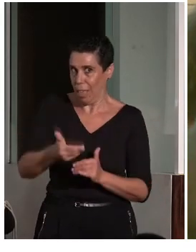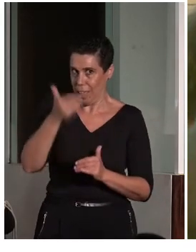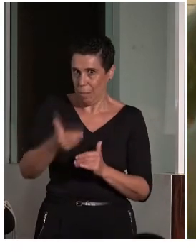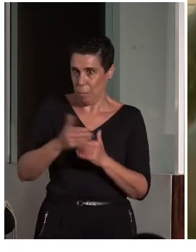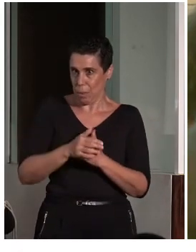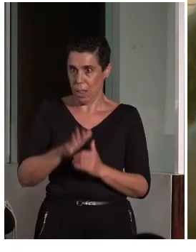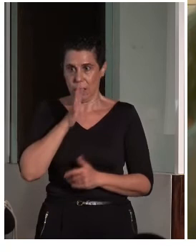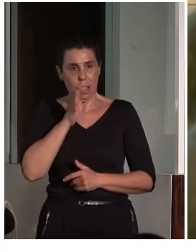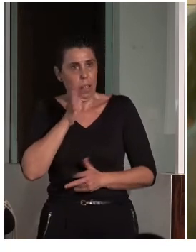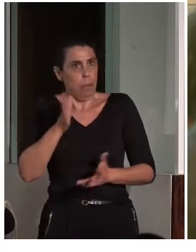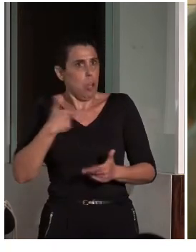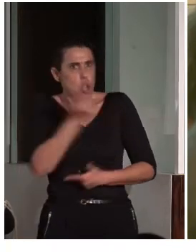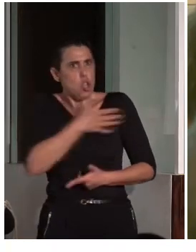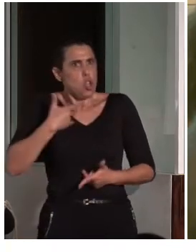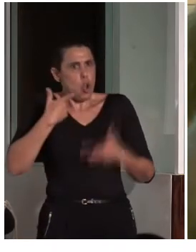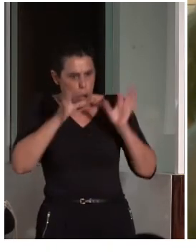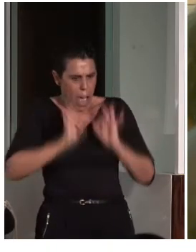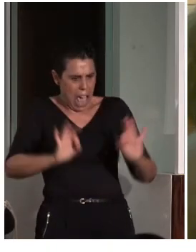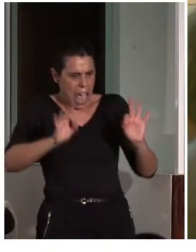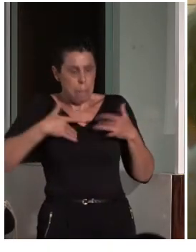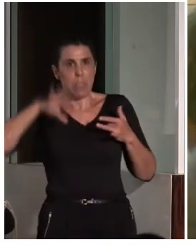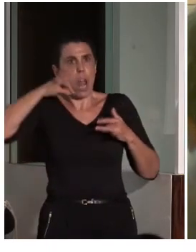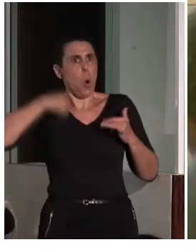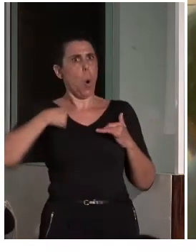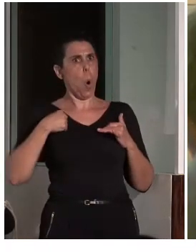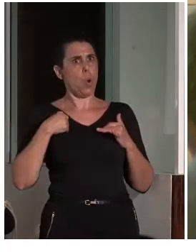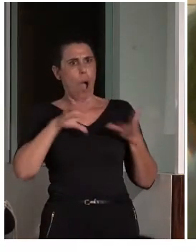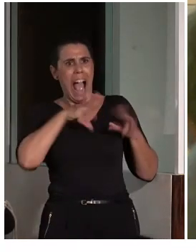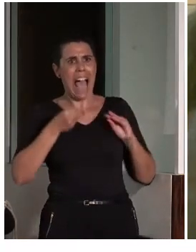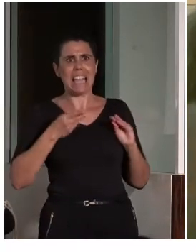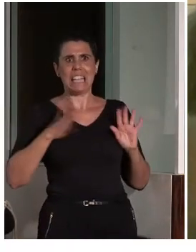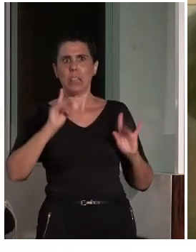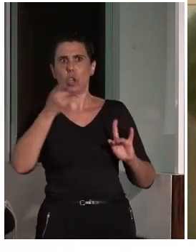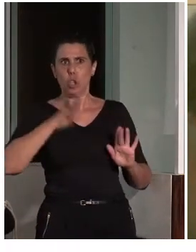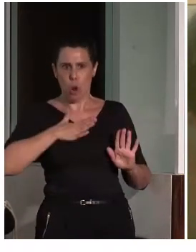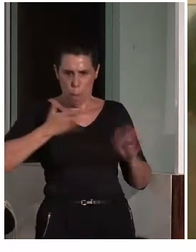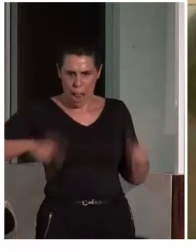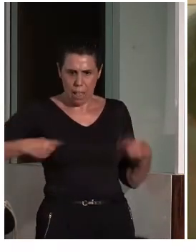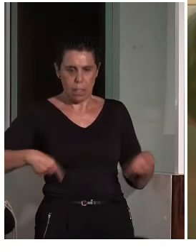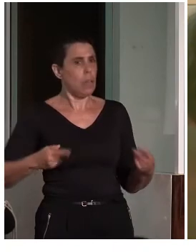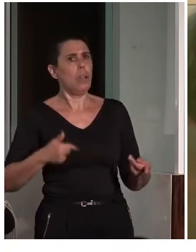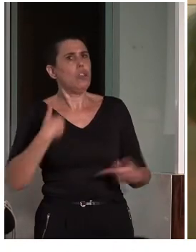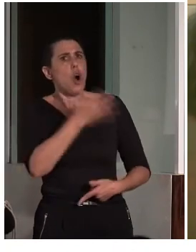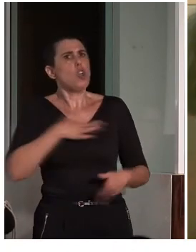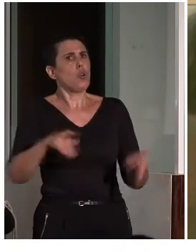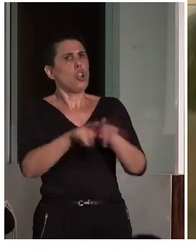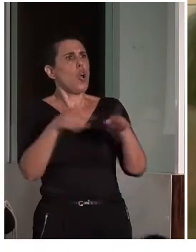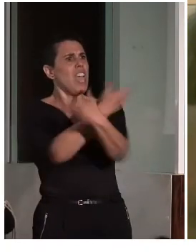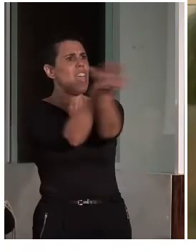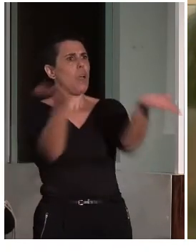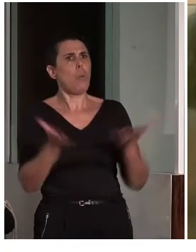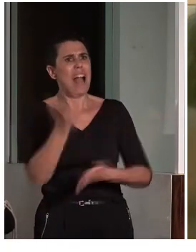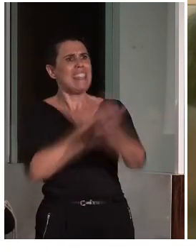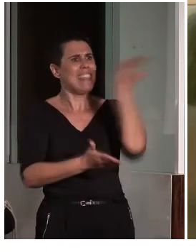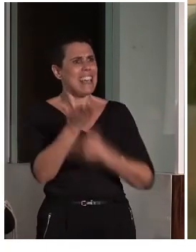distintivas para nosotros. No queremos decir, usted tiene ese acceso específico para ustedes. No, mire usted, yo quiero entrar por donde esté todo el mundo. Quiero ver